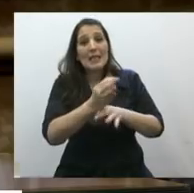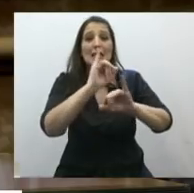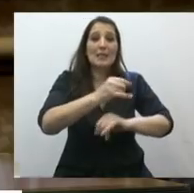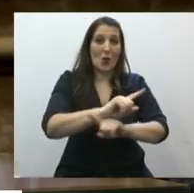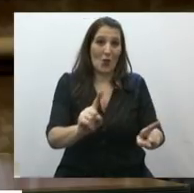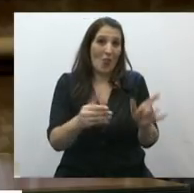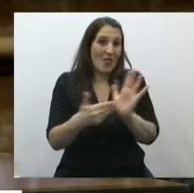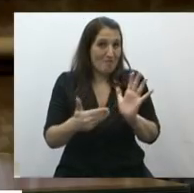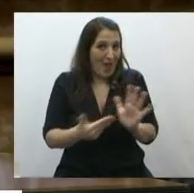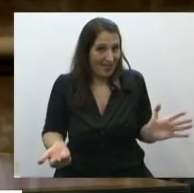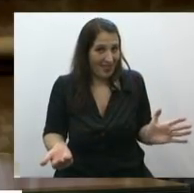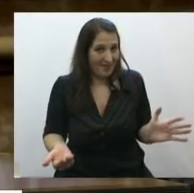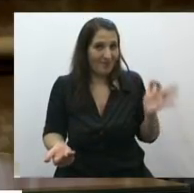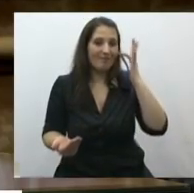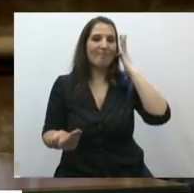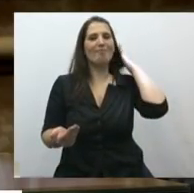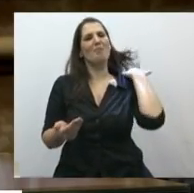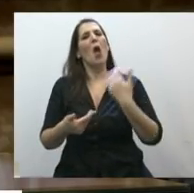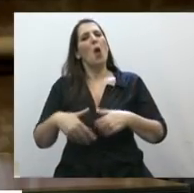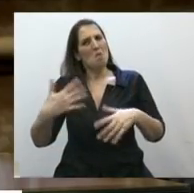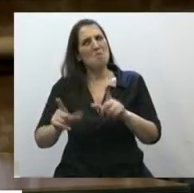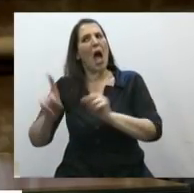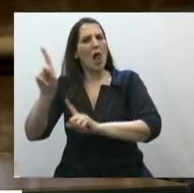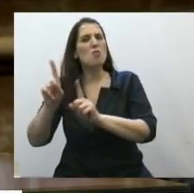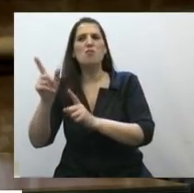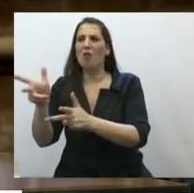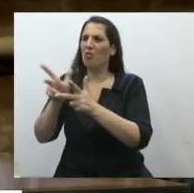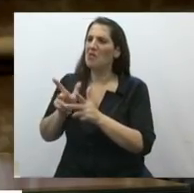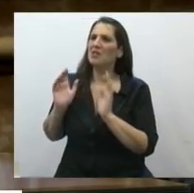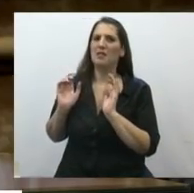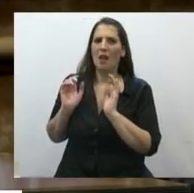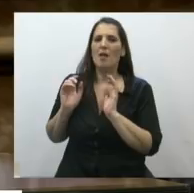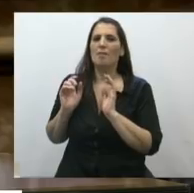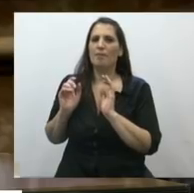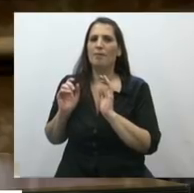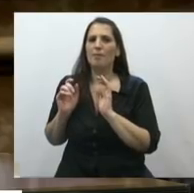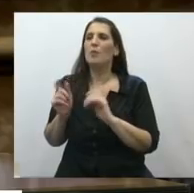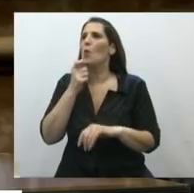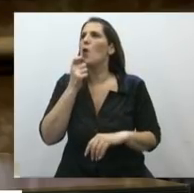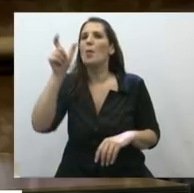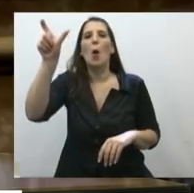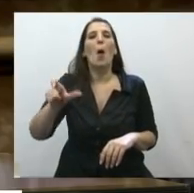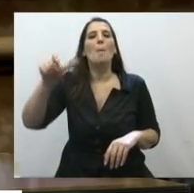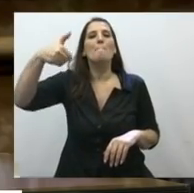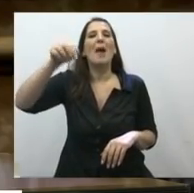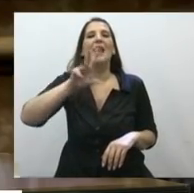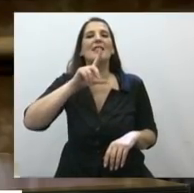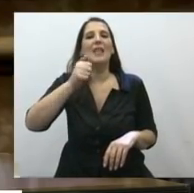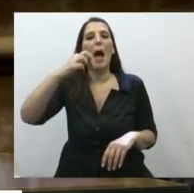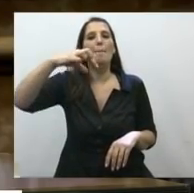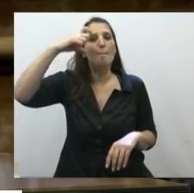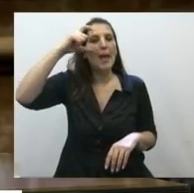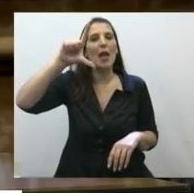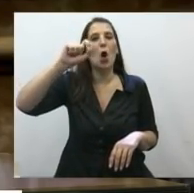Alguien dijo, dijeron muchos, y una palabra autorizada como Marta Peloni en un programa de televisión,